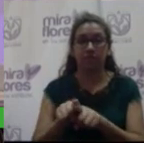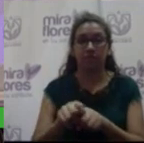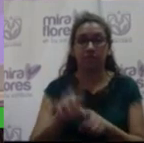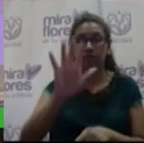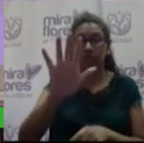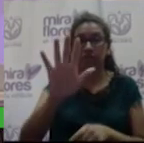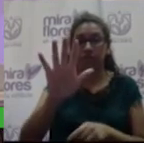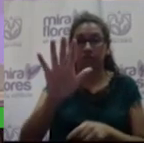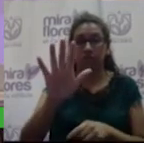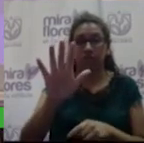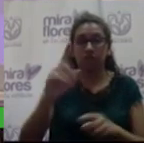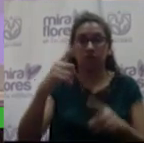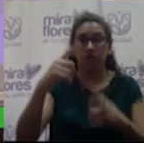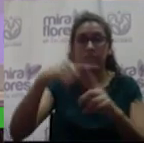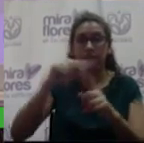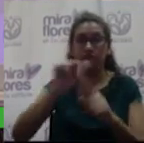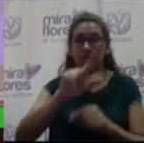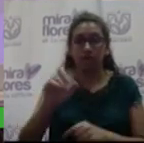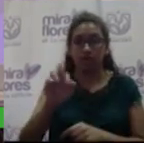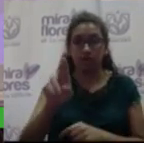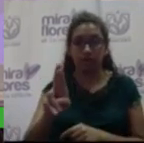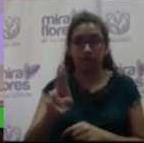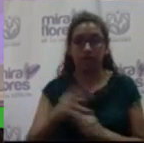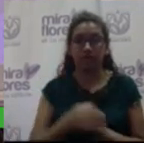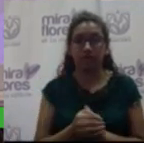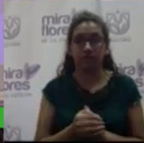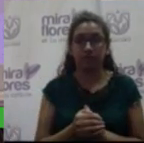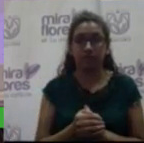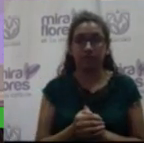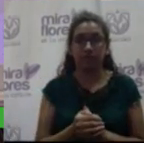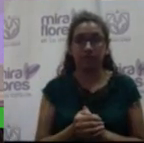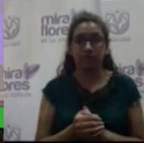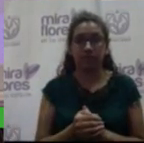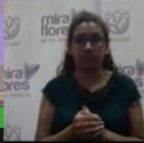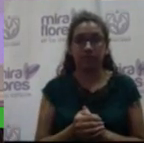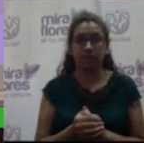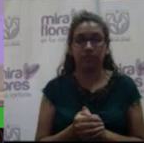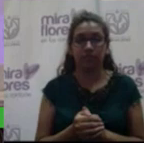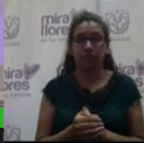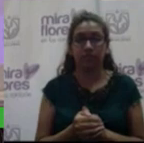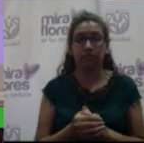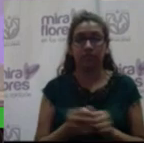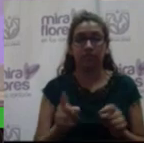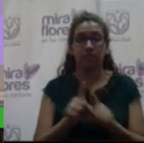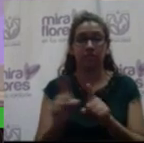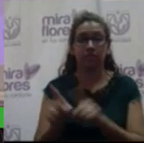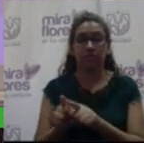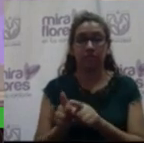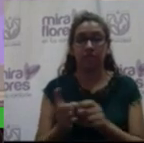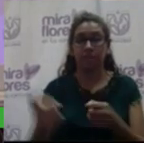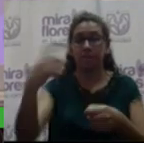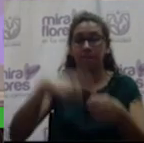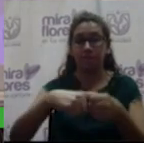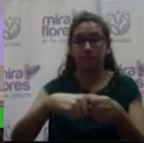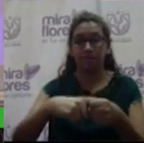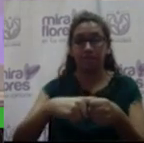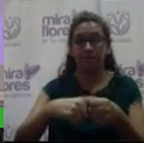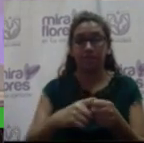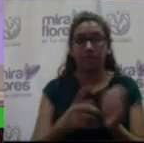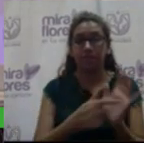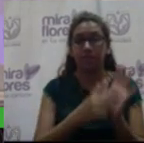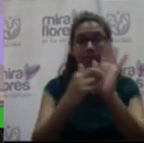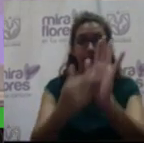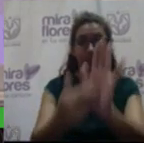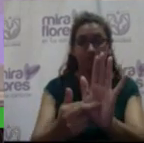talleres. Estos talleres estaban básicamente relacionados con el fortalecimiento de las capacidades de los agentes participantes, la